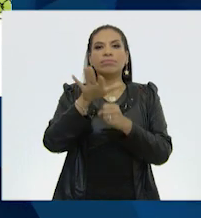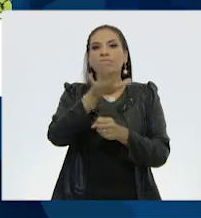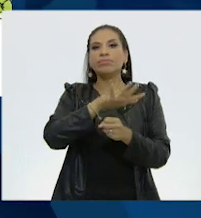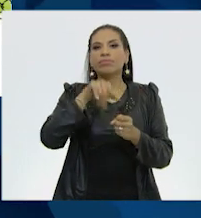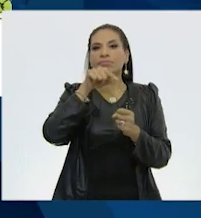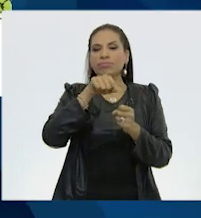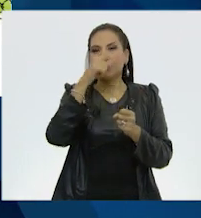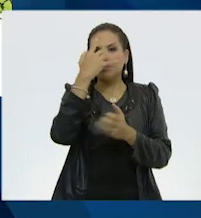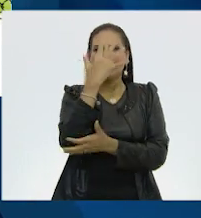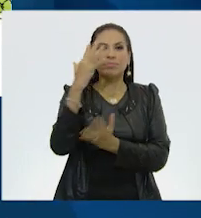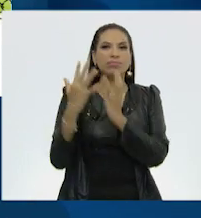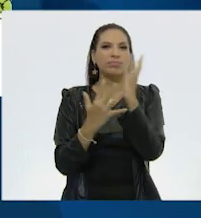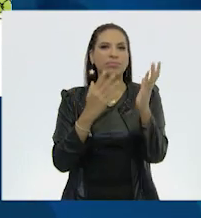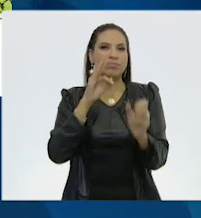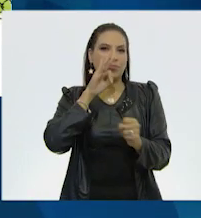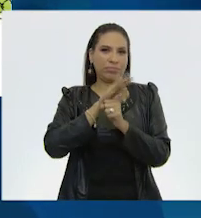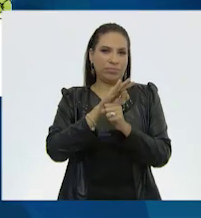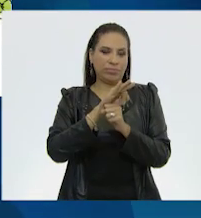protegidas.